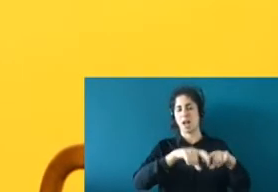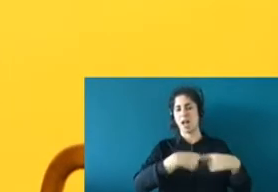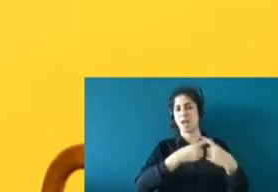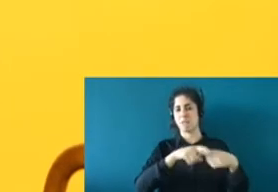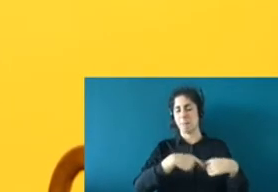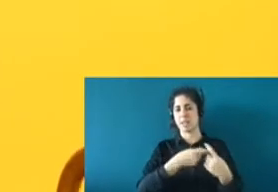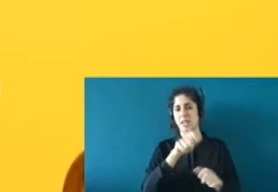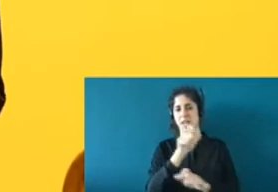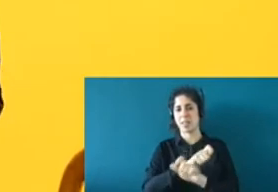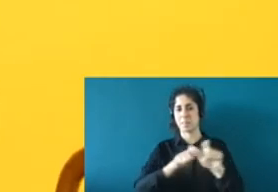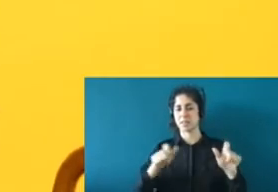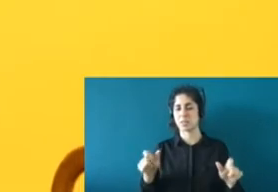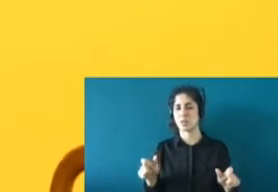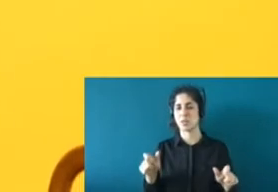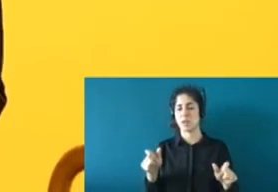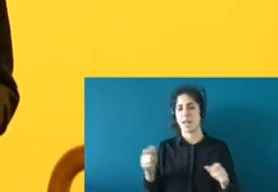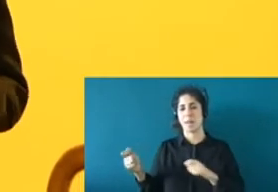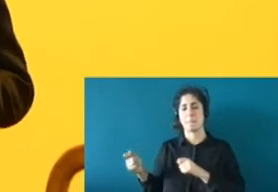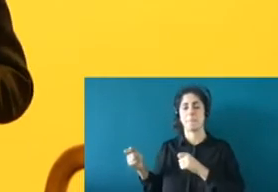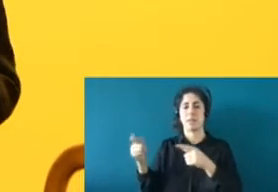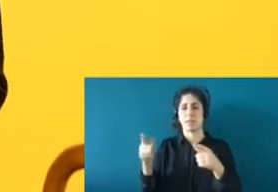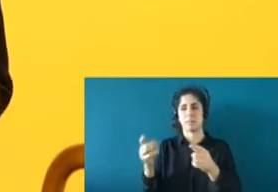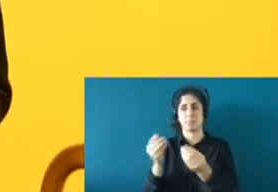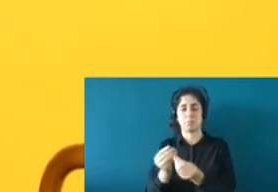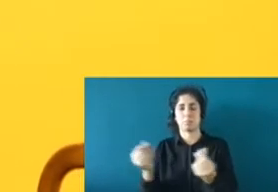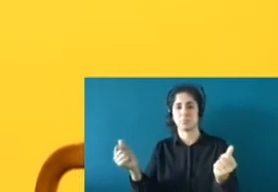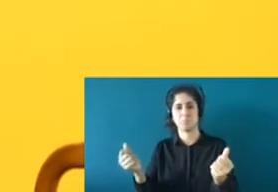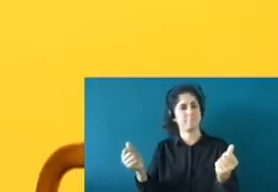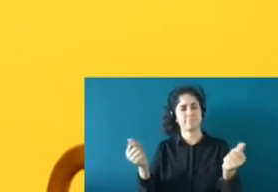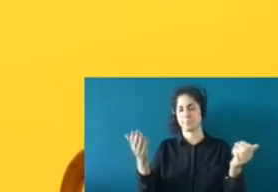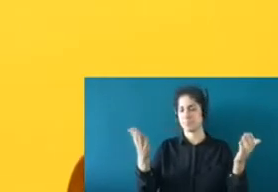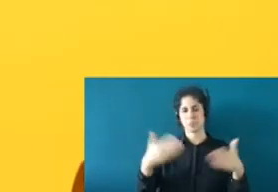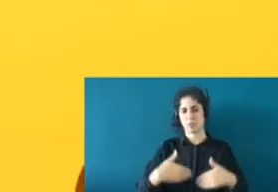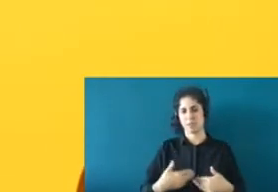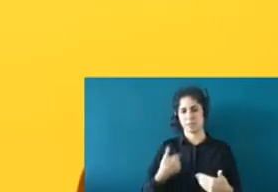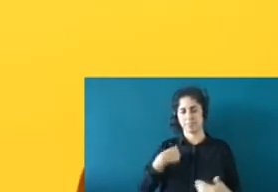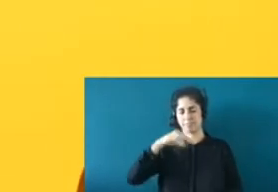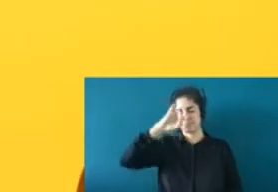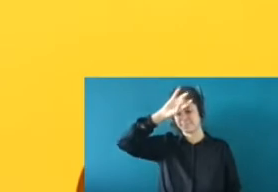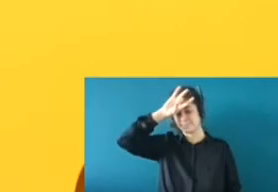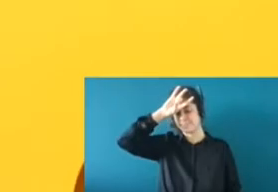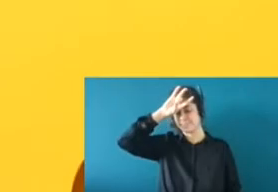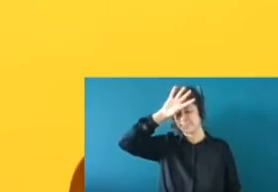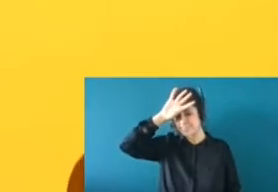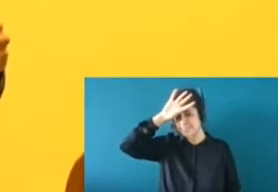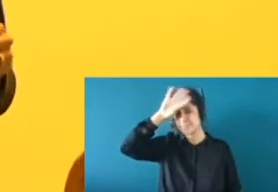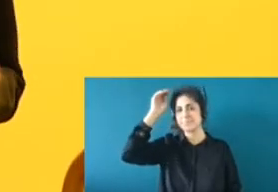que pueden haber salido y desaparecido. Esto es algo que me parece alucinante. A mí hubo un naufragio el